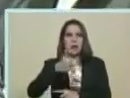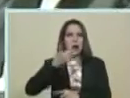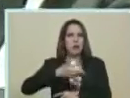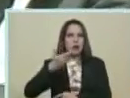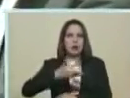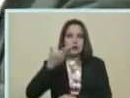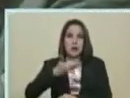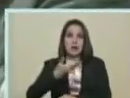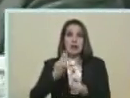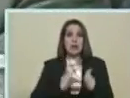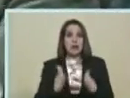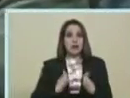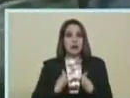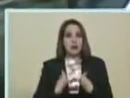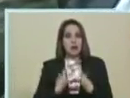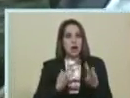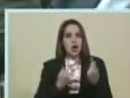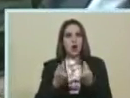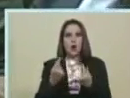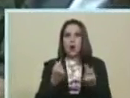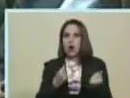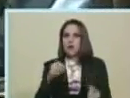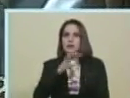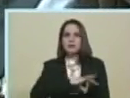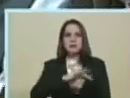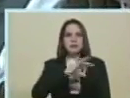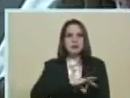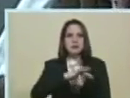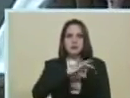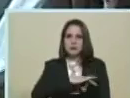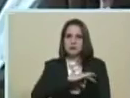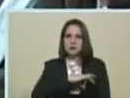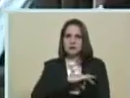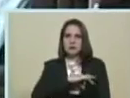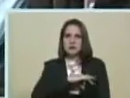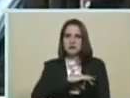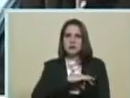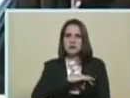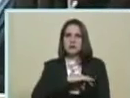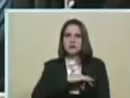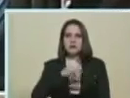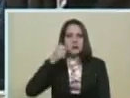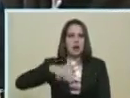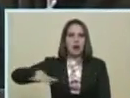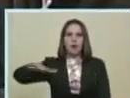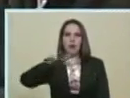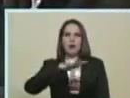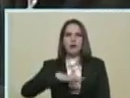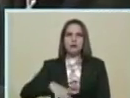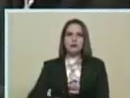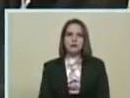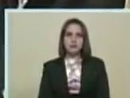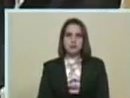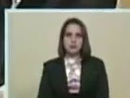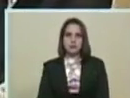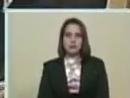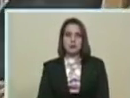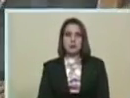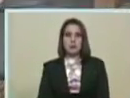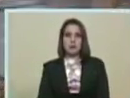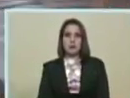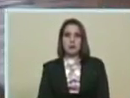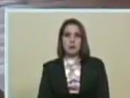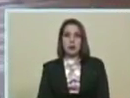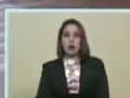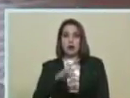Importantes De la vida Económica Social De Nuestro Pueblo Los 50